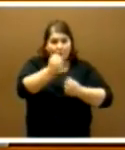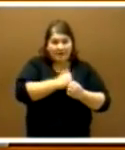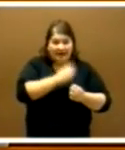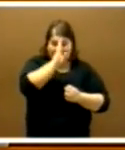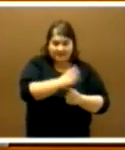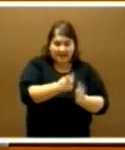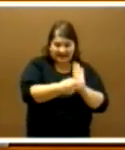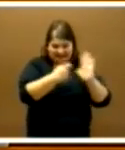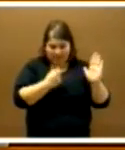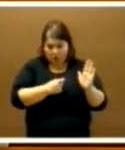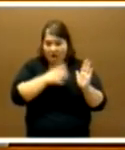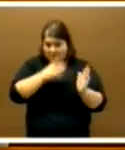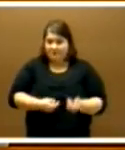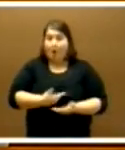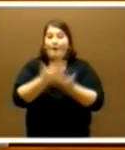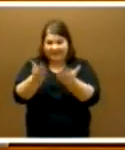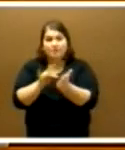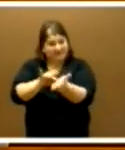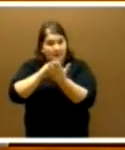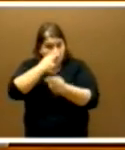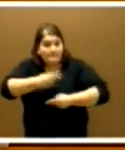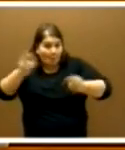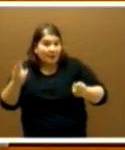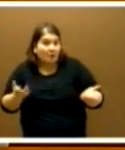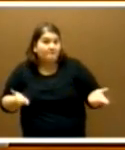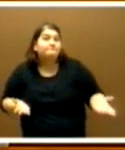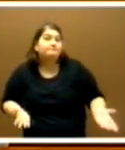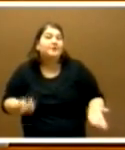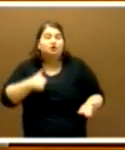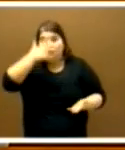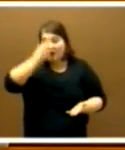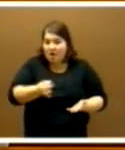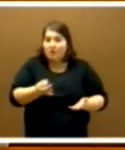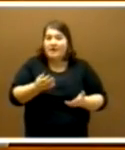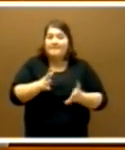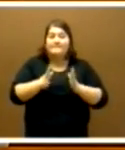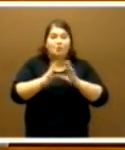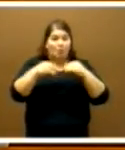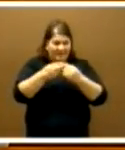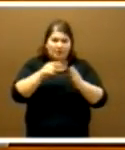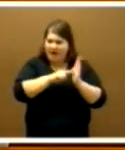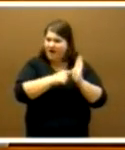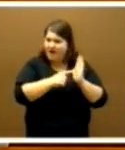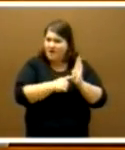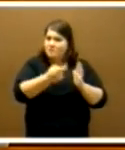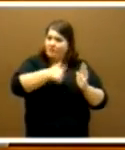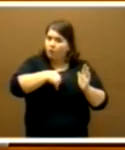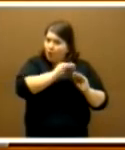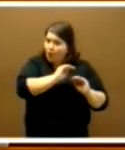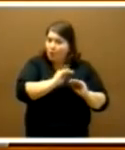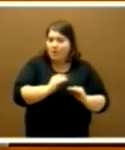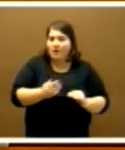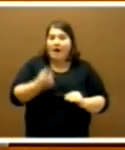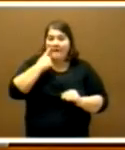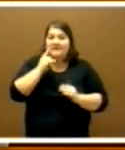públicos. Ahí volvemos a ese enfoque que yo creo que está claro y en sus papeles está de dar una respuesta integral